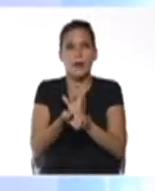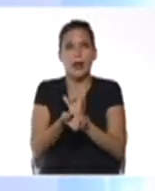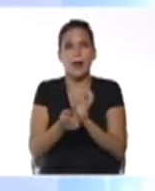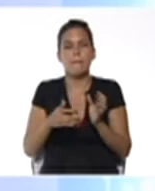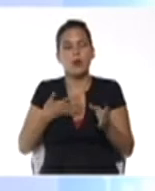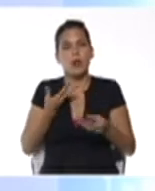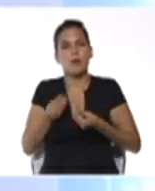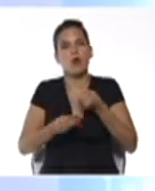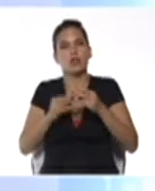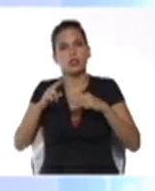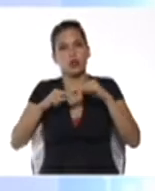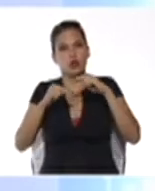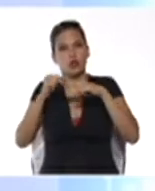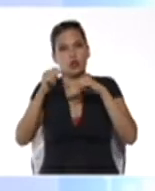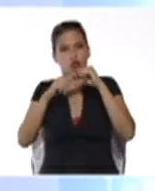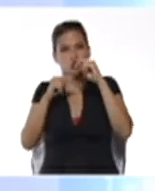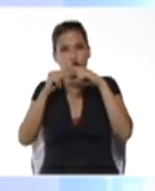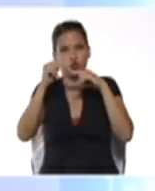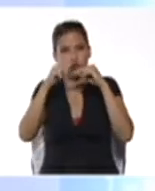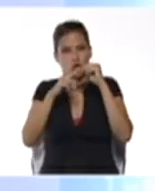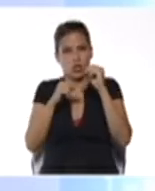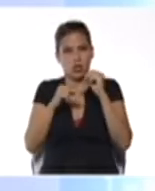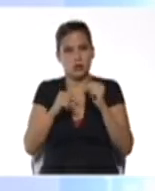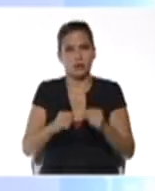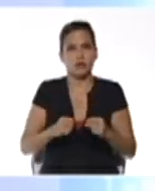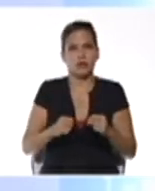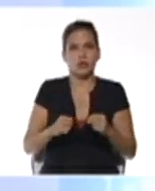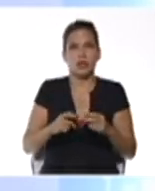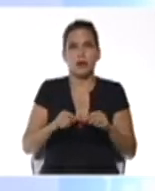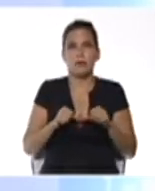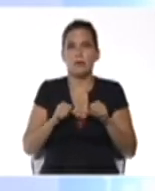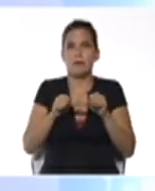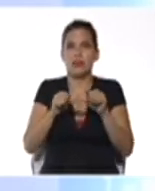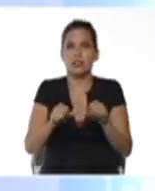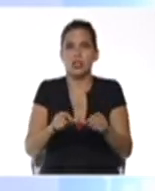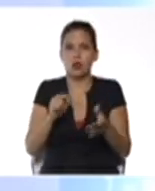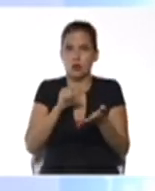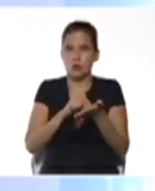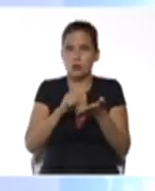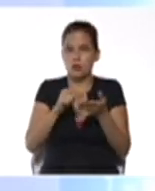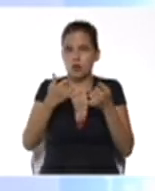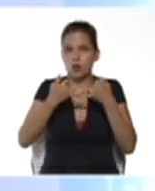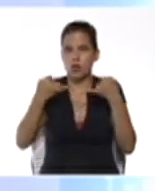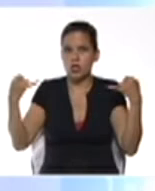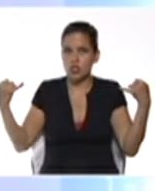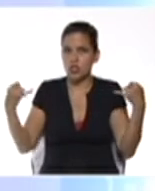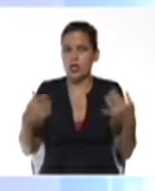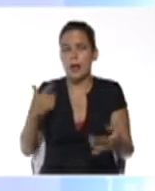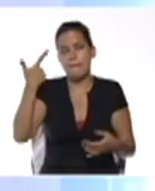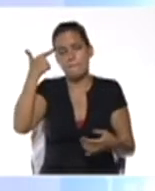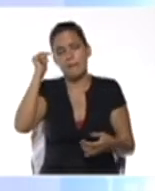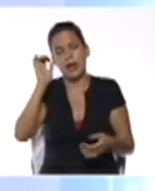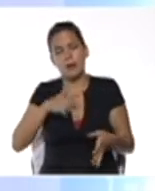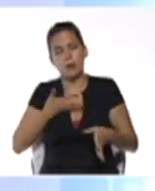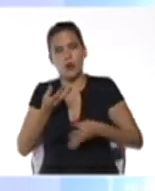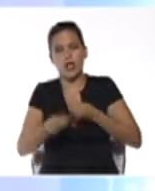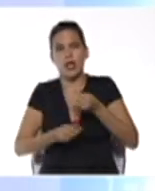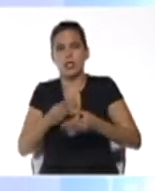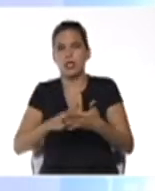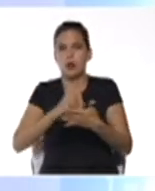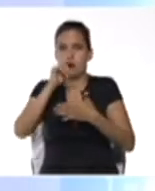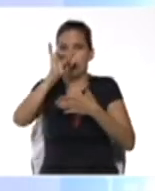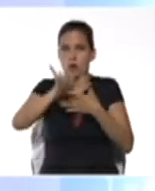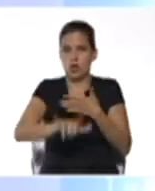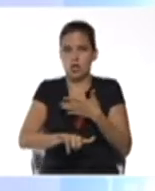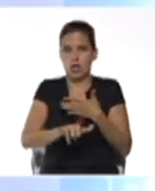construcciones geométricas a partir de segmentos puntos y líneas para poder realizar proyectos